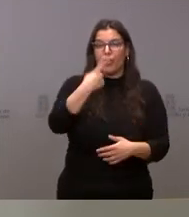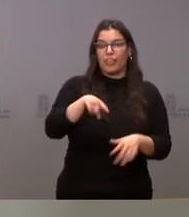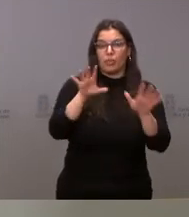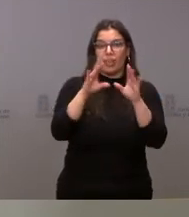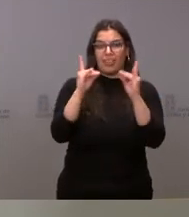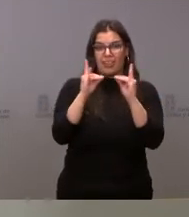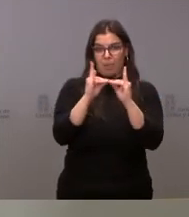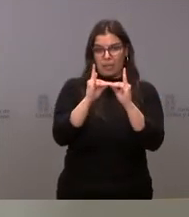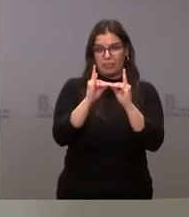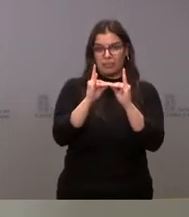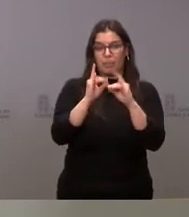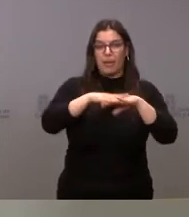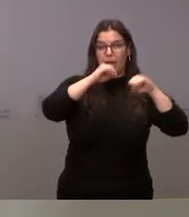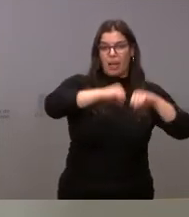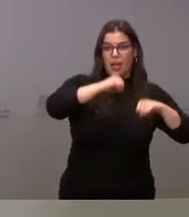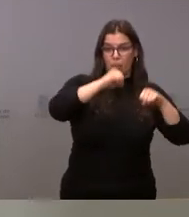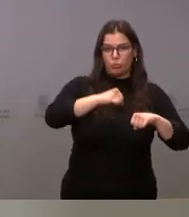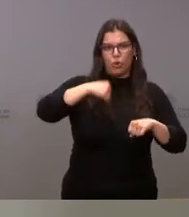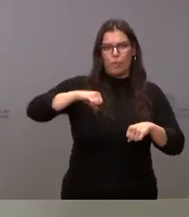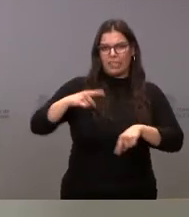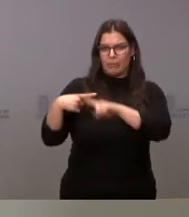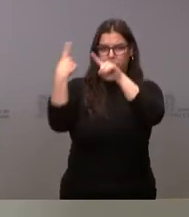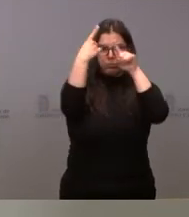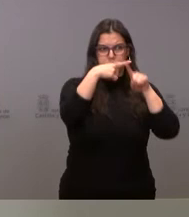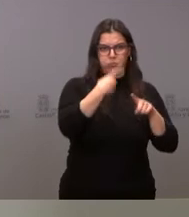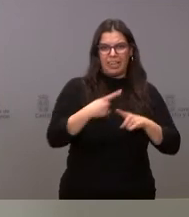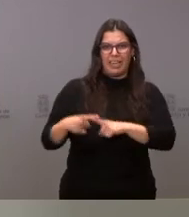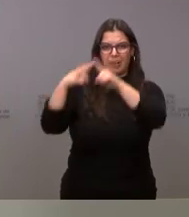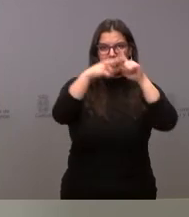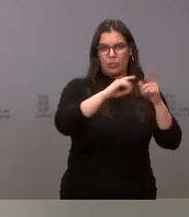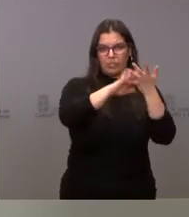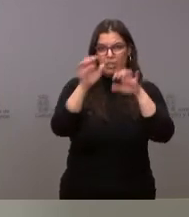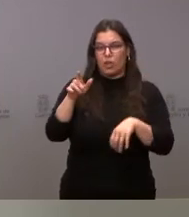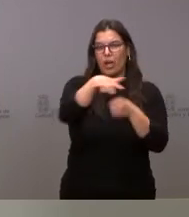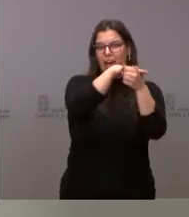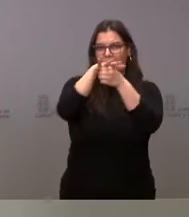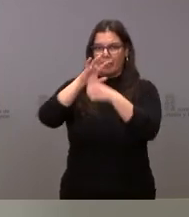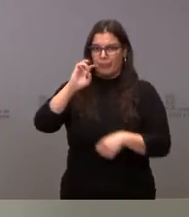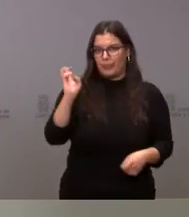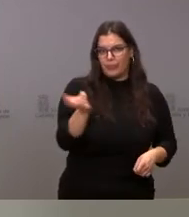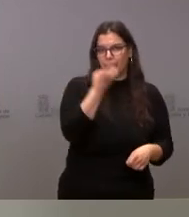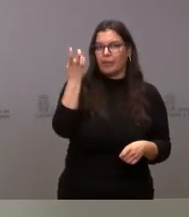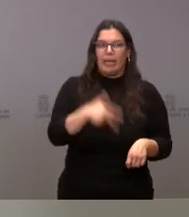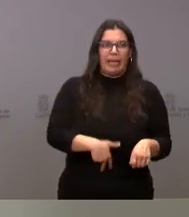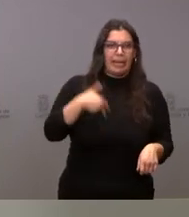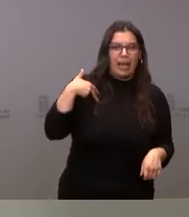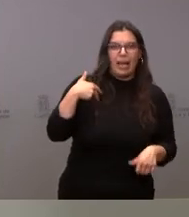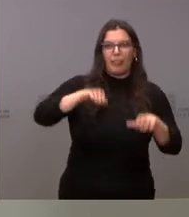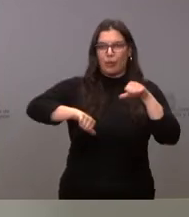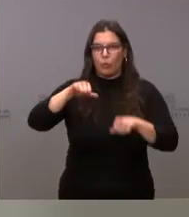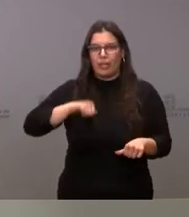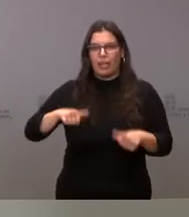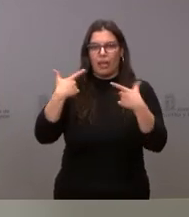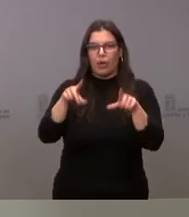camas de adultos en los diferentes hospitales de la comunidad y en diferentes áreas, áreas generales, cirugía,